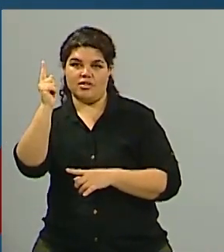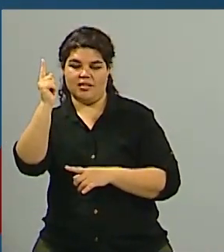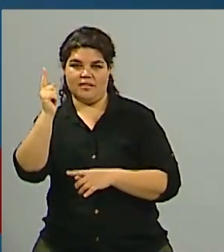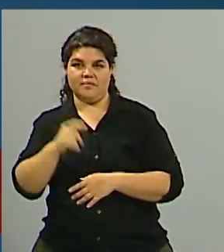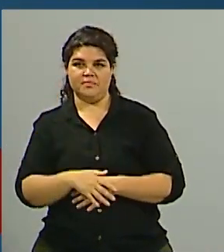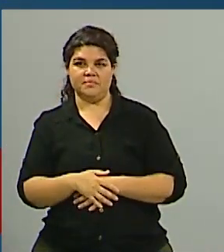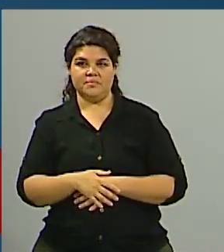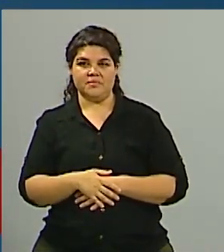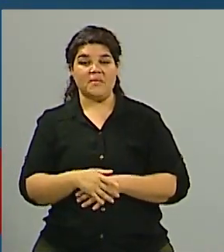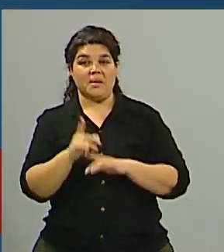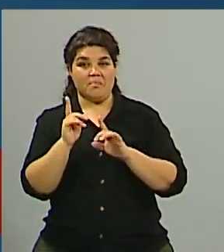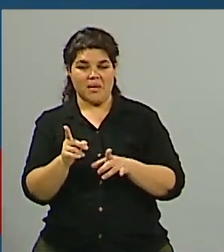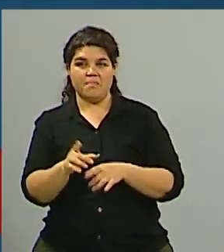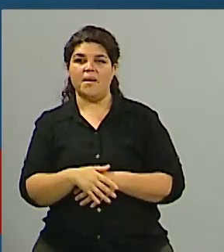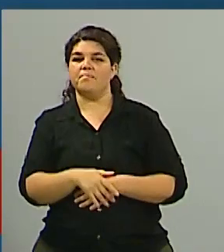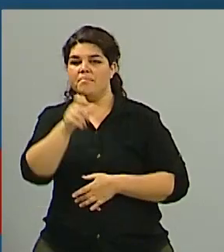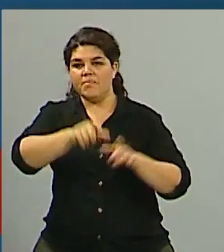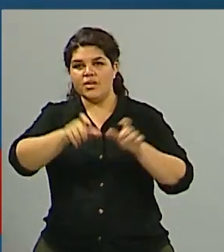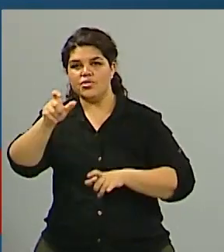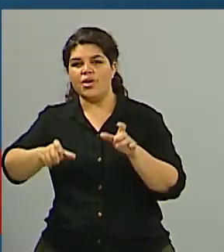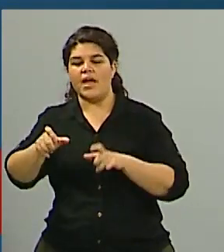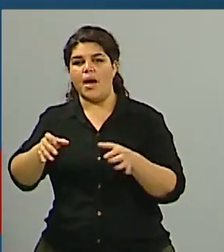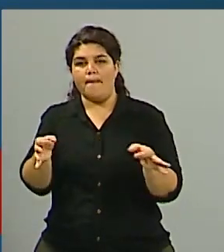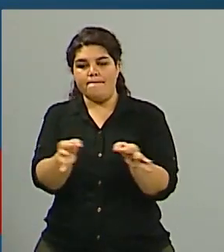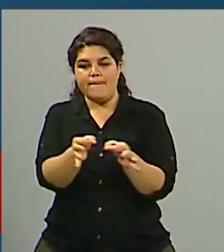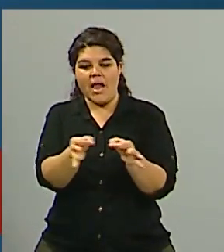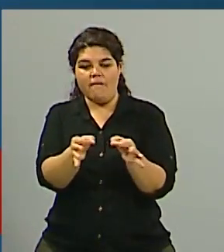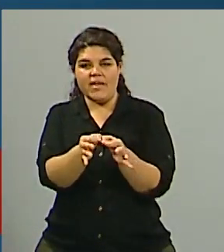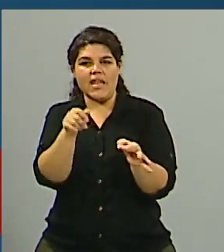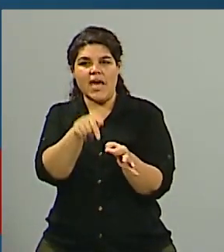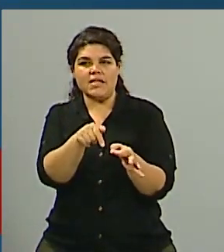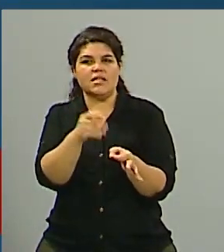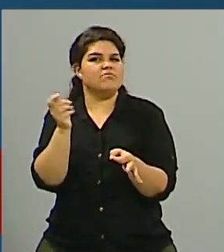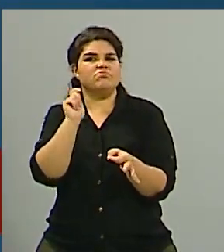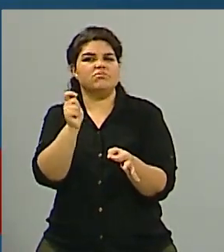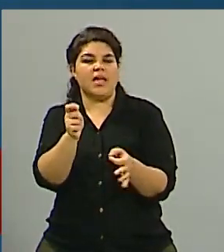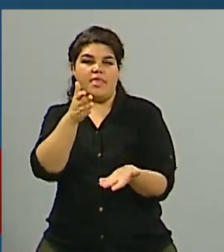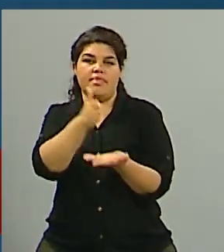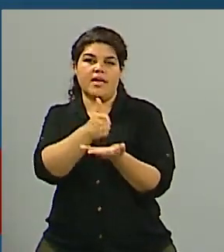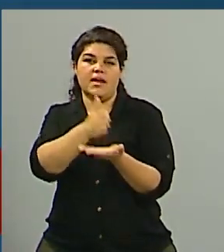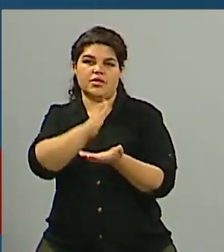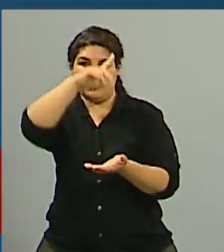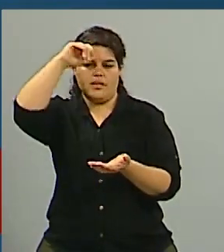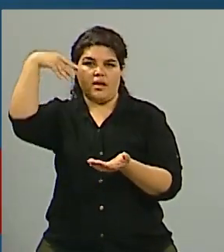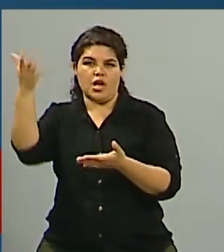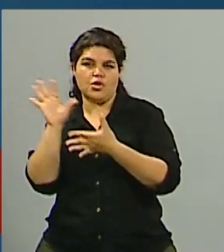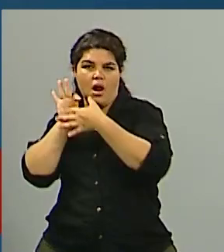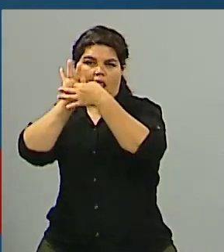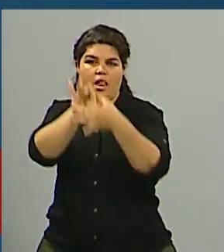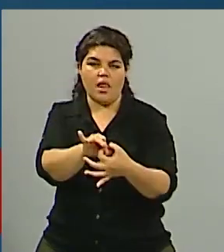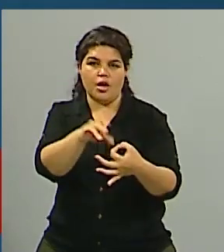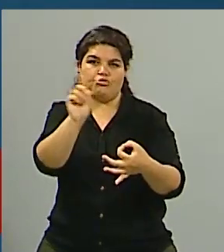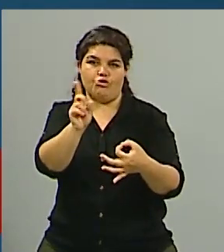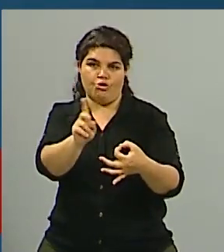en este caso los habitantes de Malvinas, no se ajusta al derecho internacional y es rechazada por la